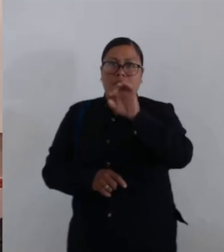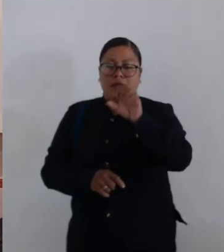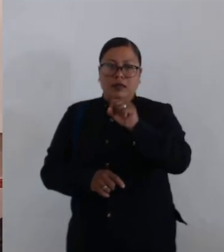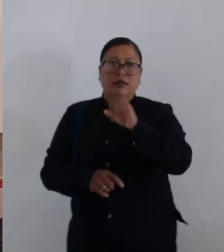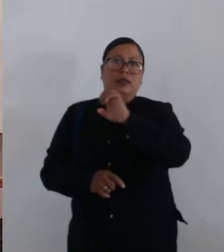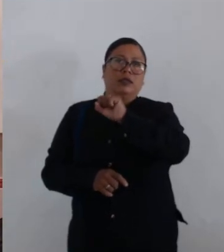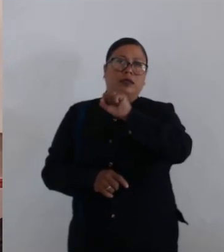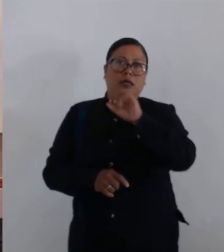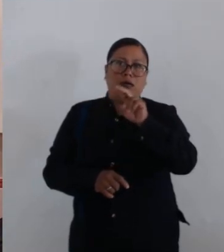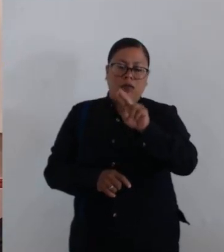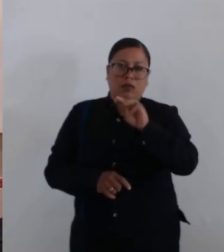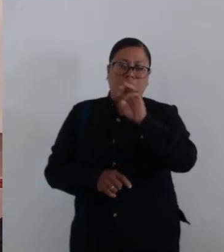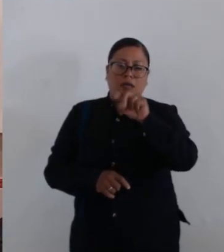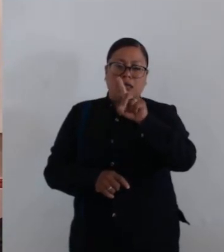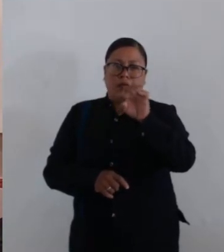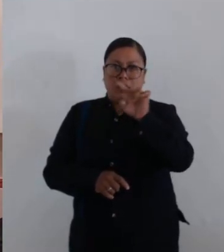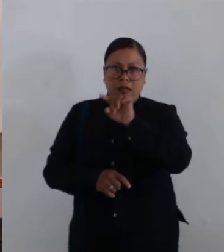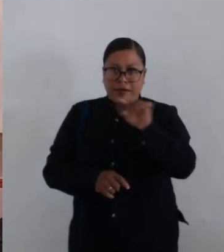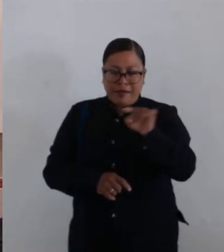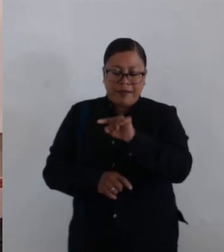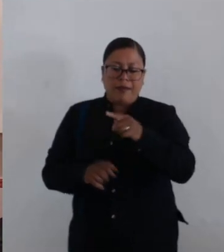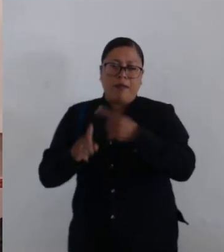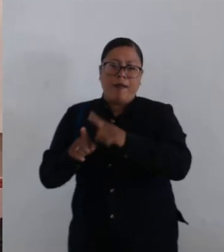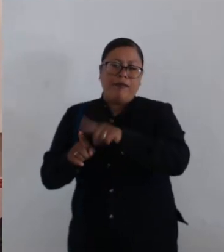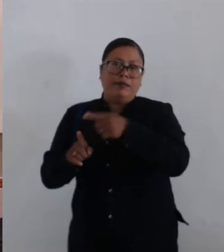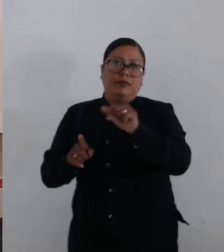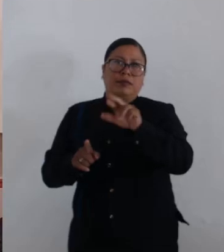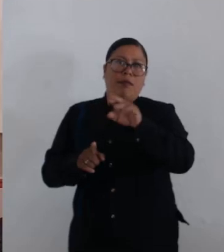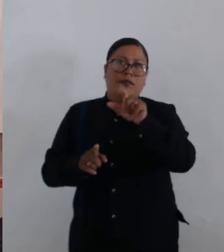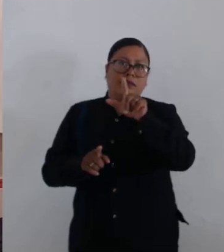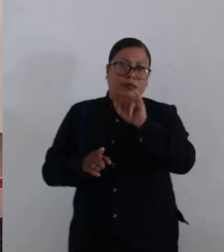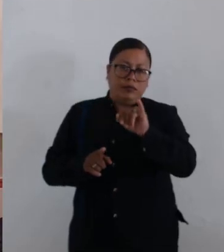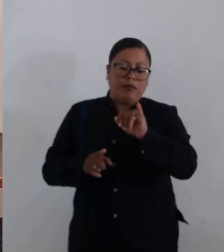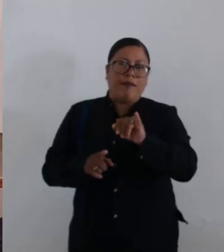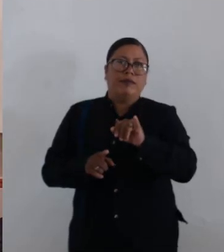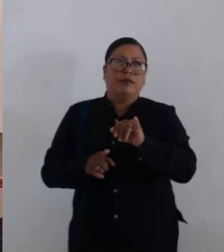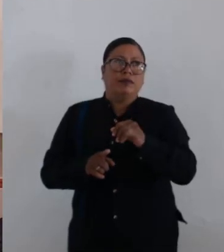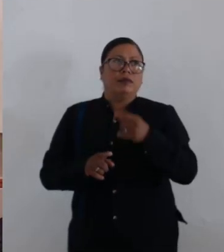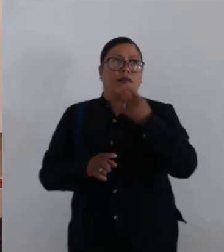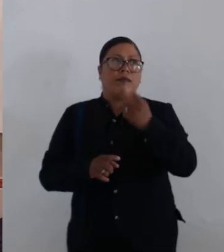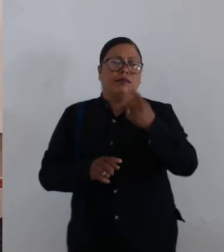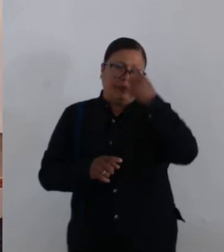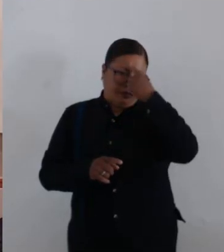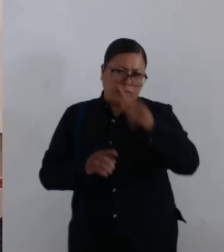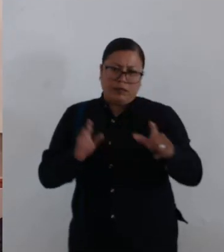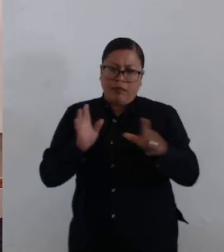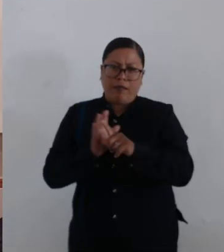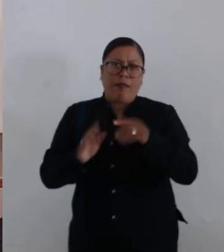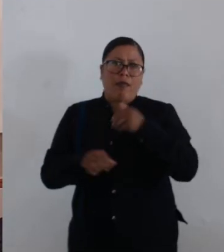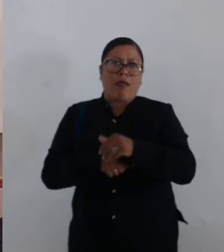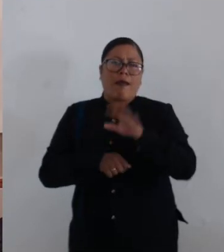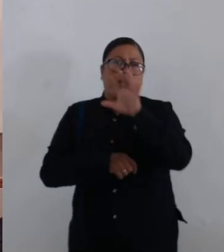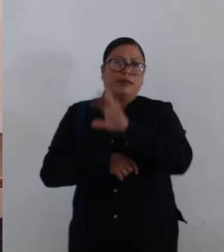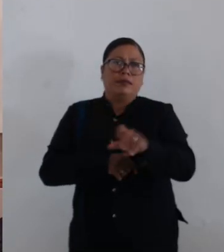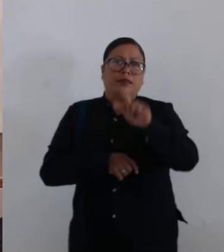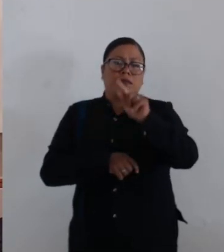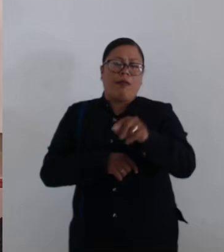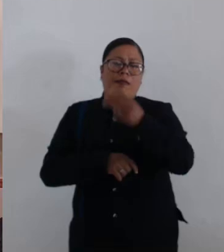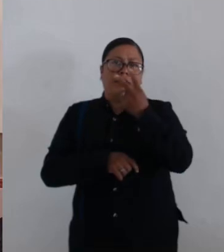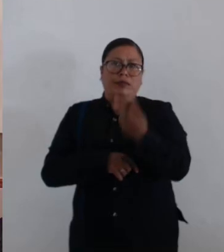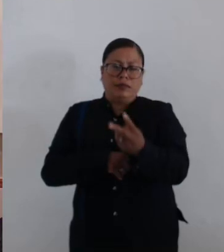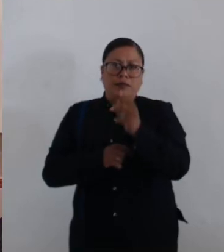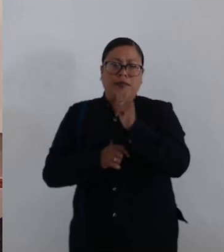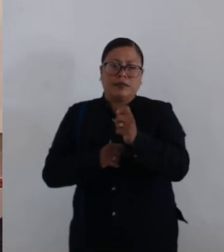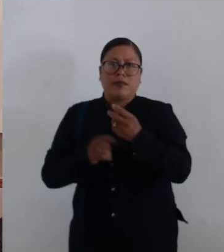Esaú Méndez, a favor de la ciudadana Arely Marlén Martínez García, respecto del puesto fijo número 572,